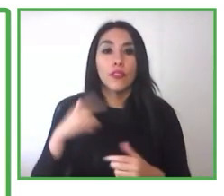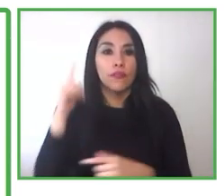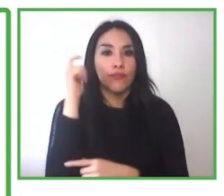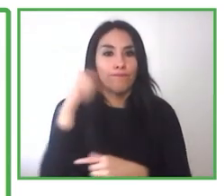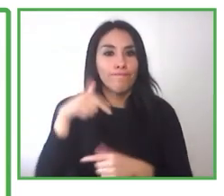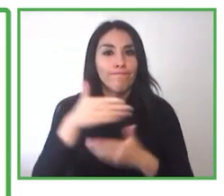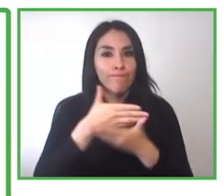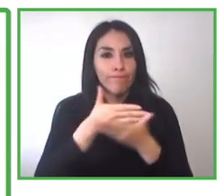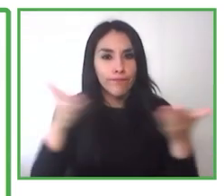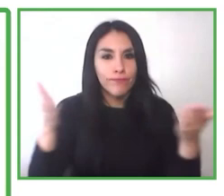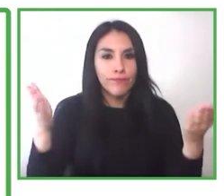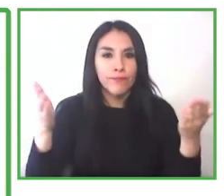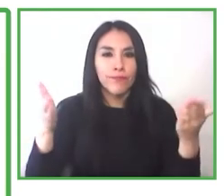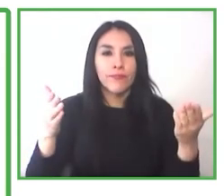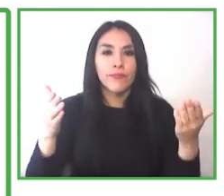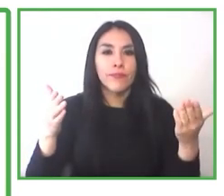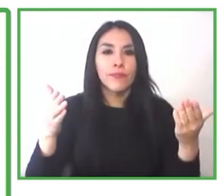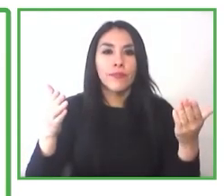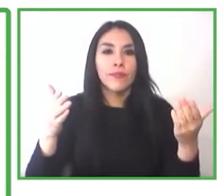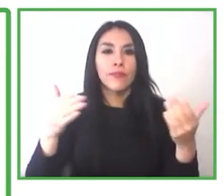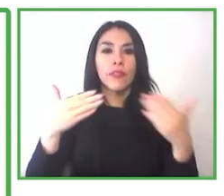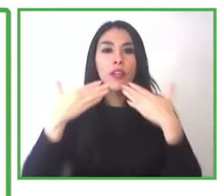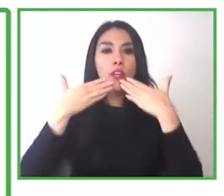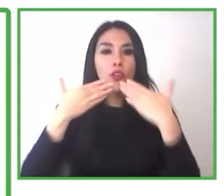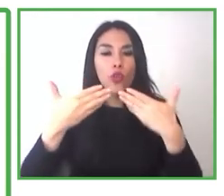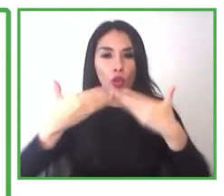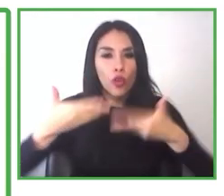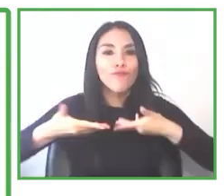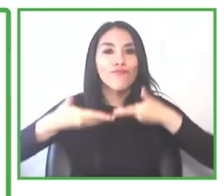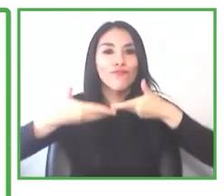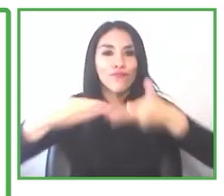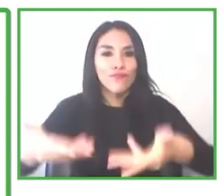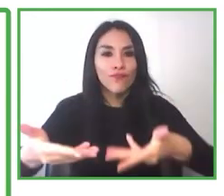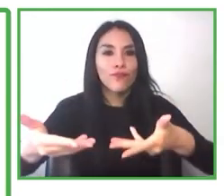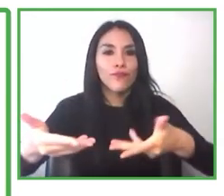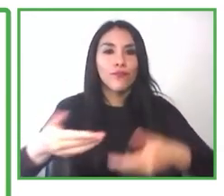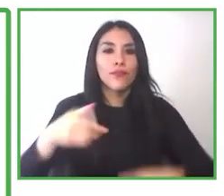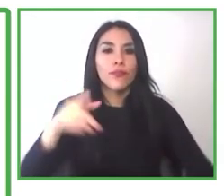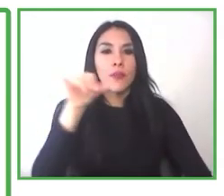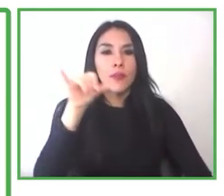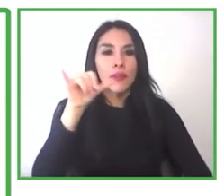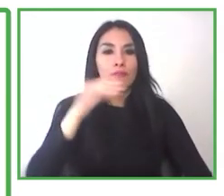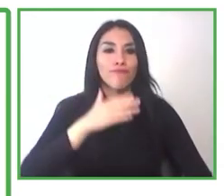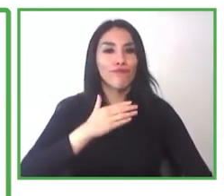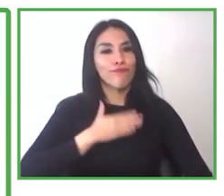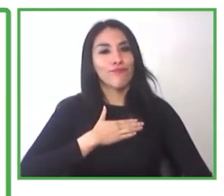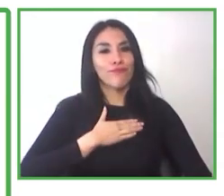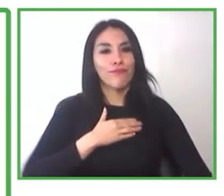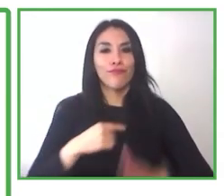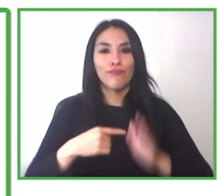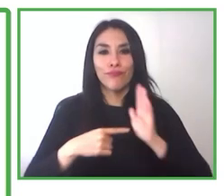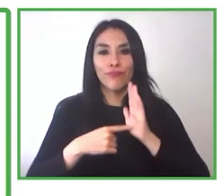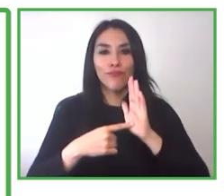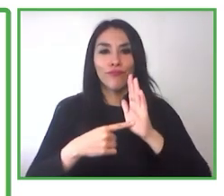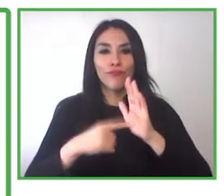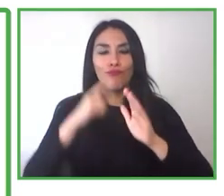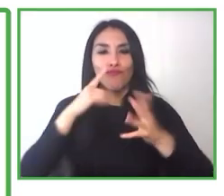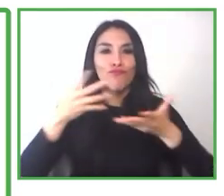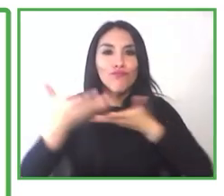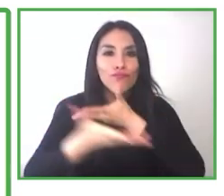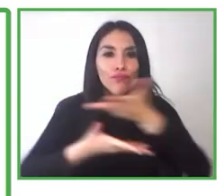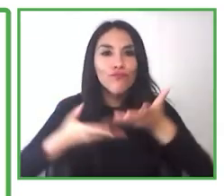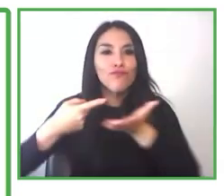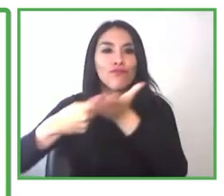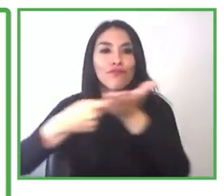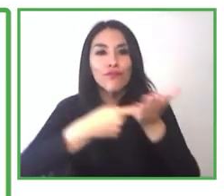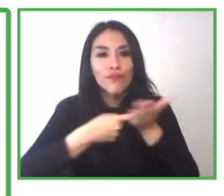En la conferencia de Cero Project 2020-2021, donde hoy día hablaremos de los programas públicos y sus modelos de